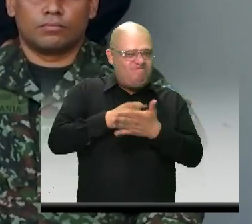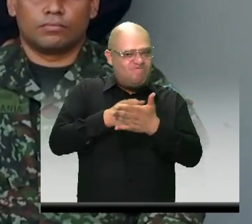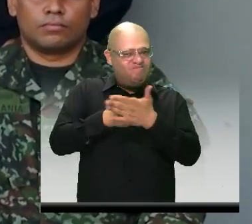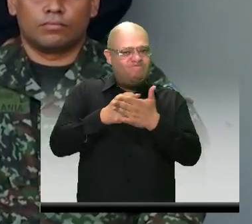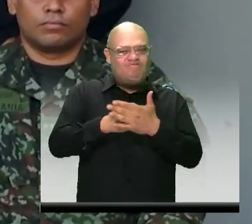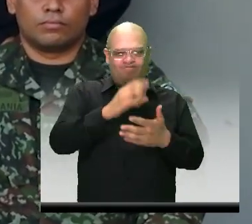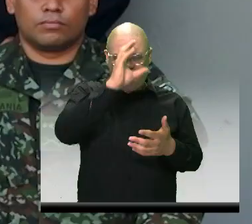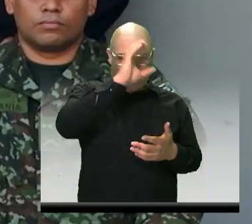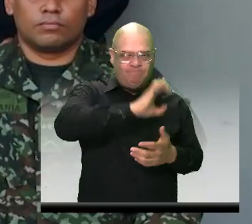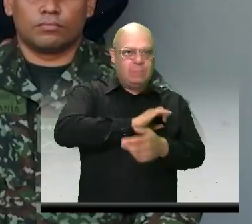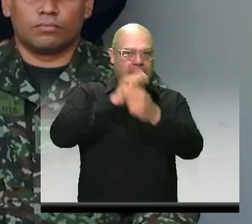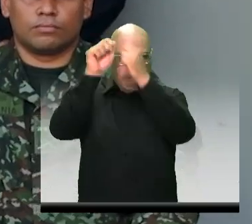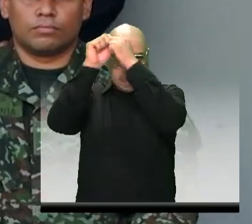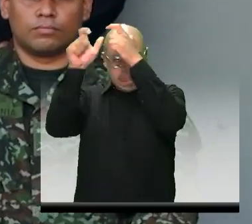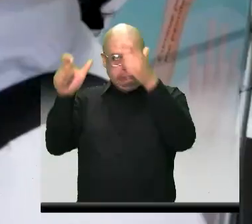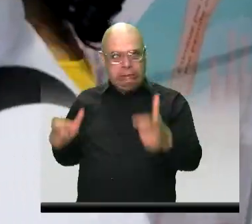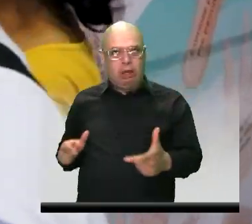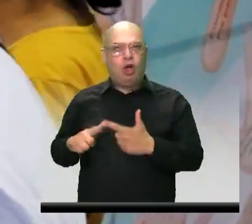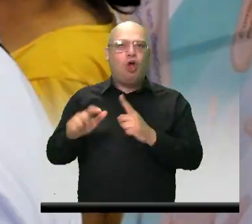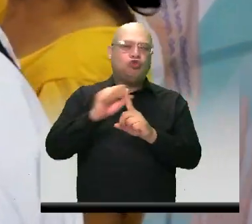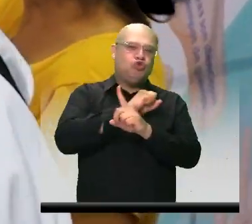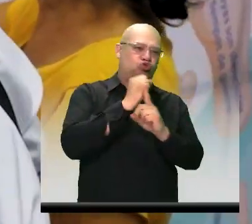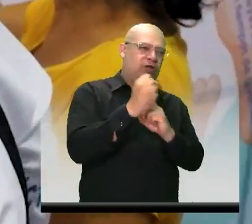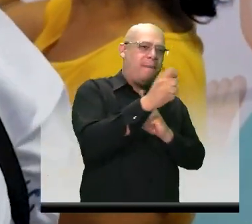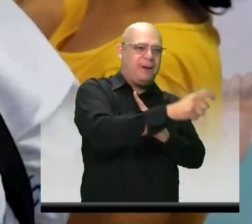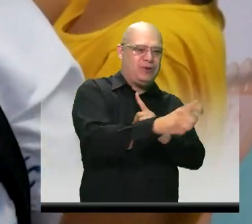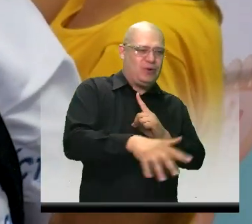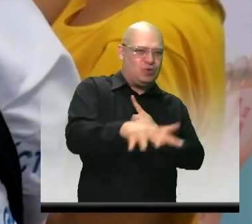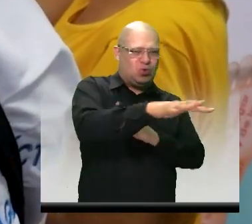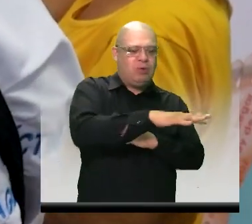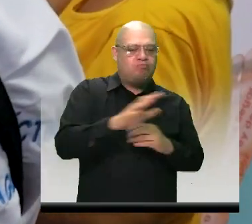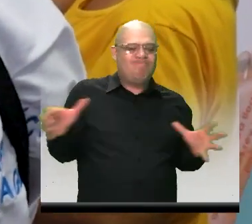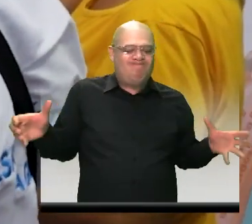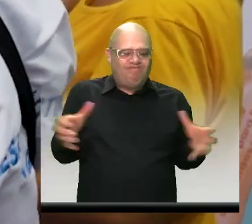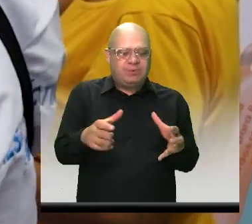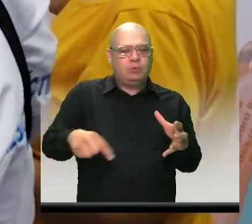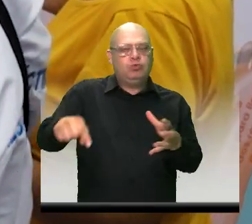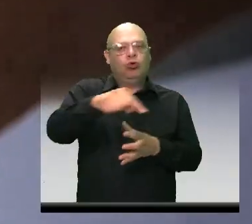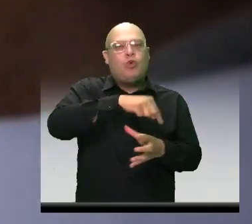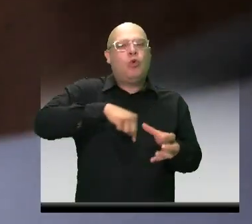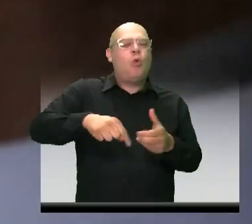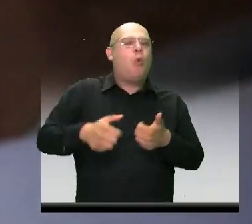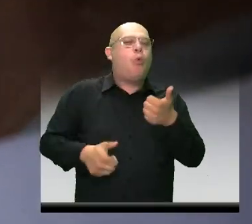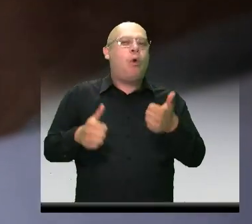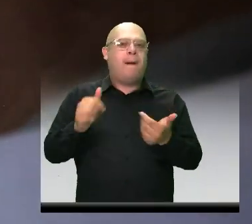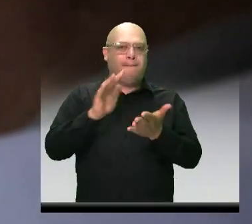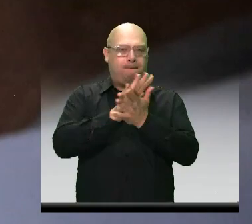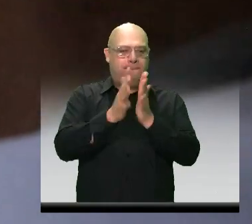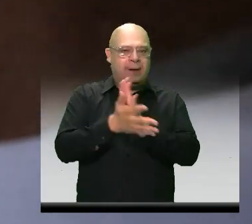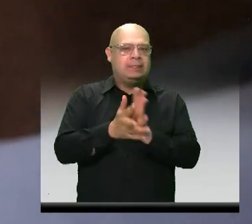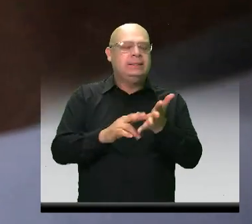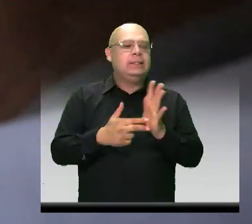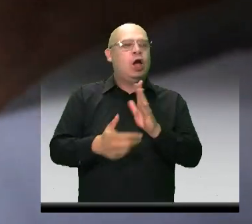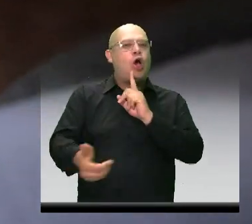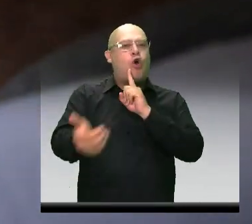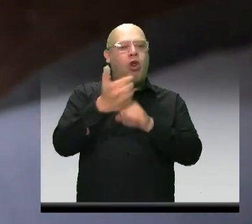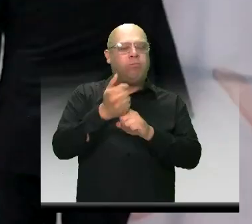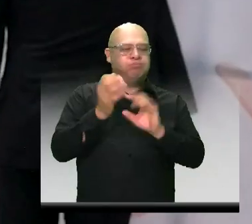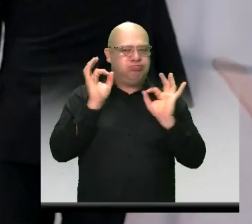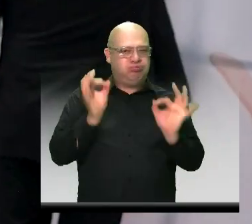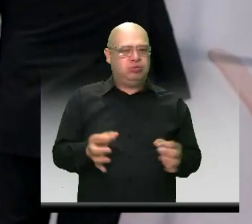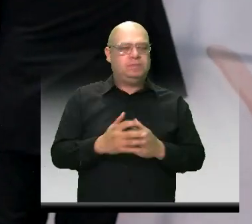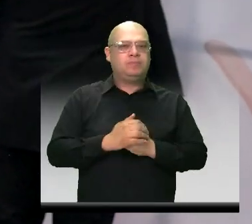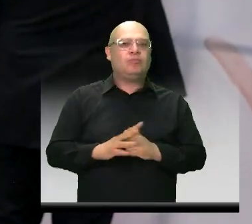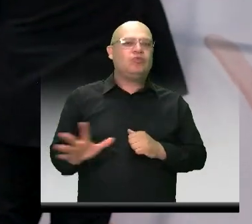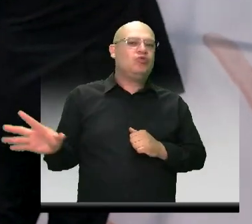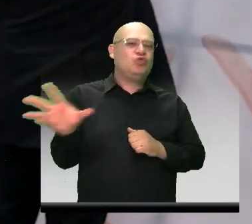Estado, con la sociedad civil, pensando en una sola cosa, en que la paz sea una realidad, que todos podamos